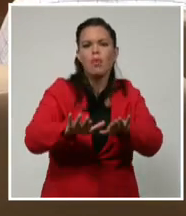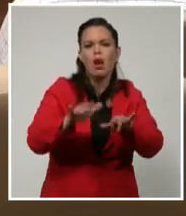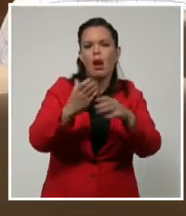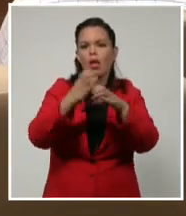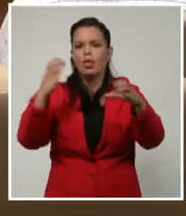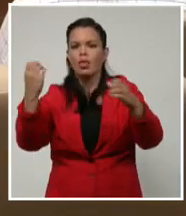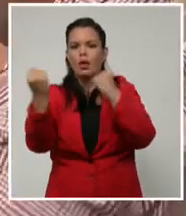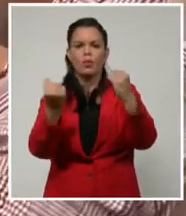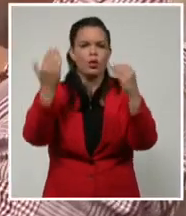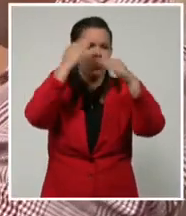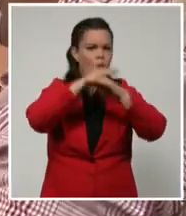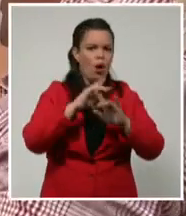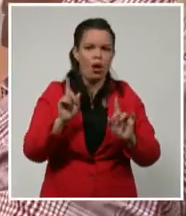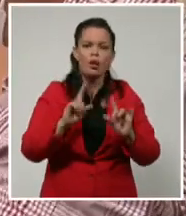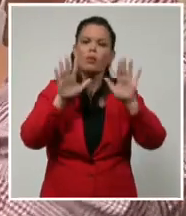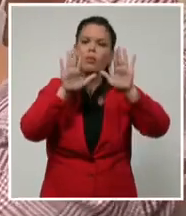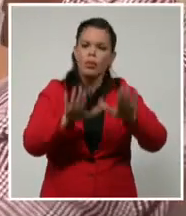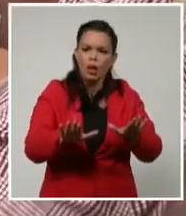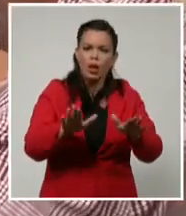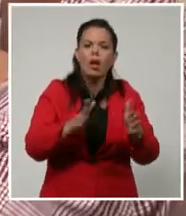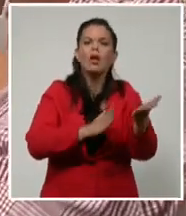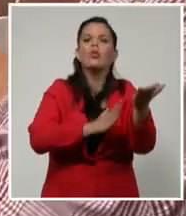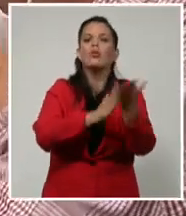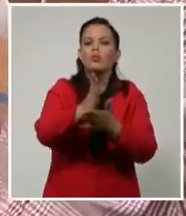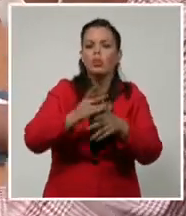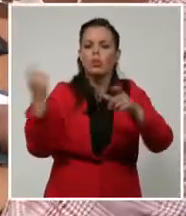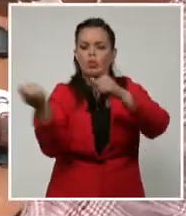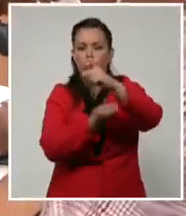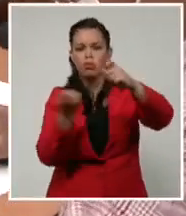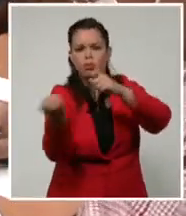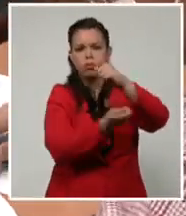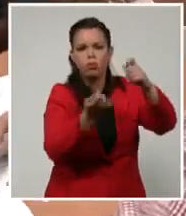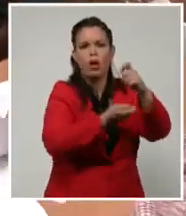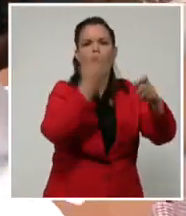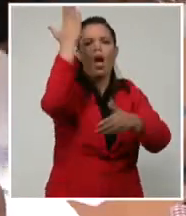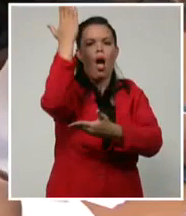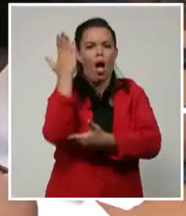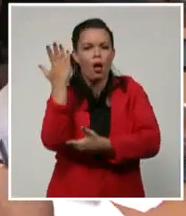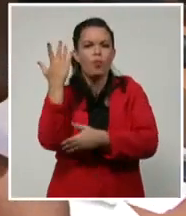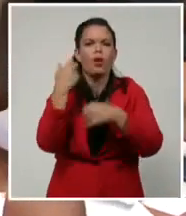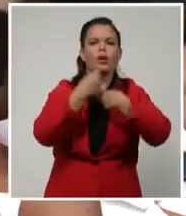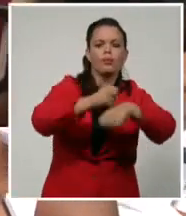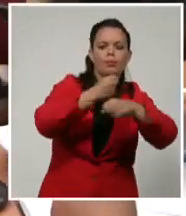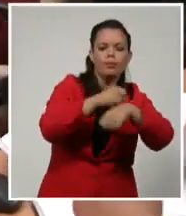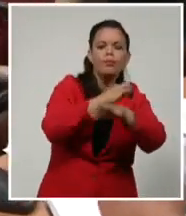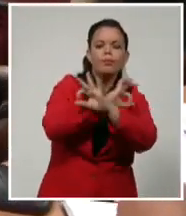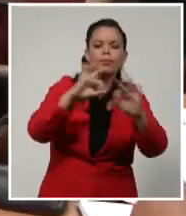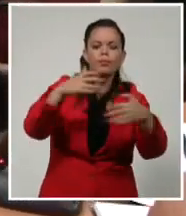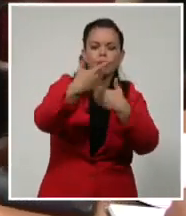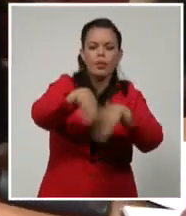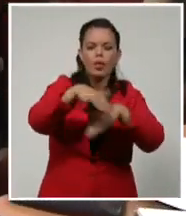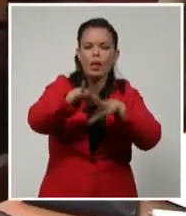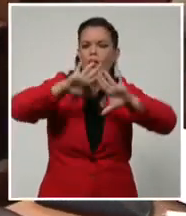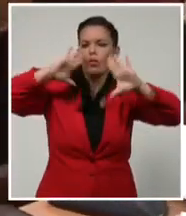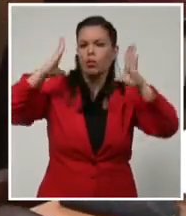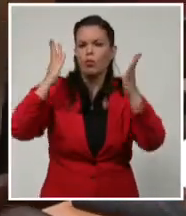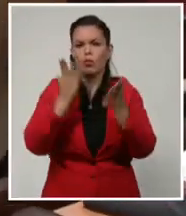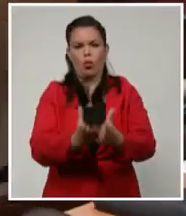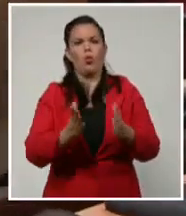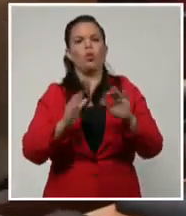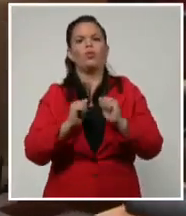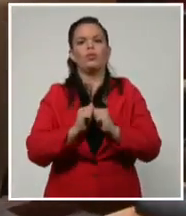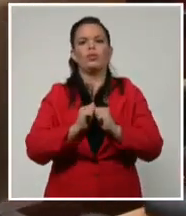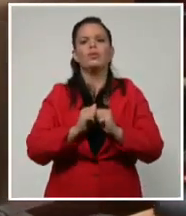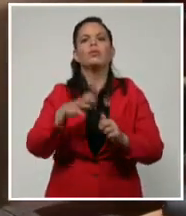horas se intensificó la poda de árboles y la limpieza de azoteas, vías y tragantes. Los grupos electrógenos de emergencia están